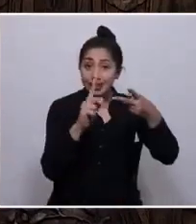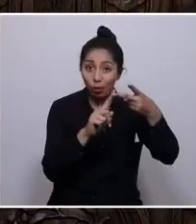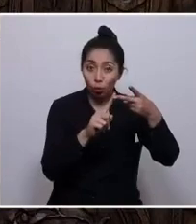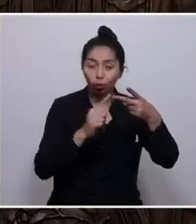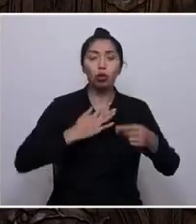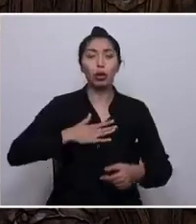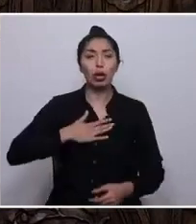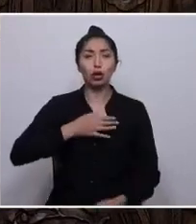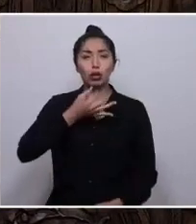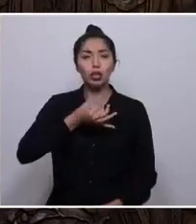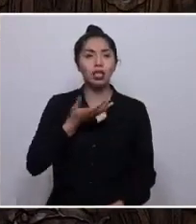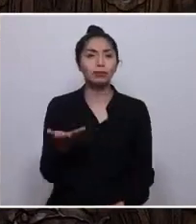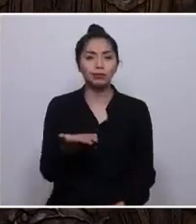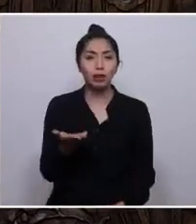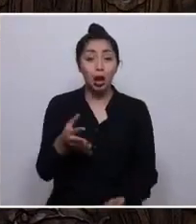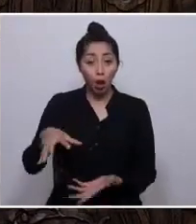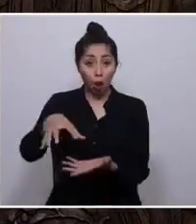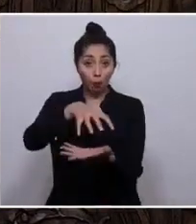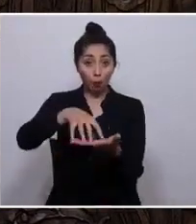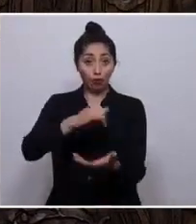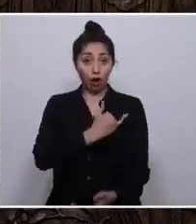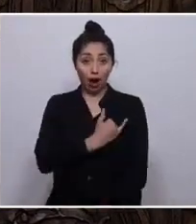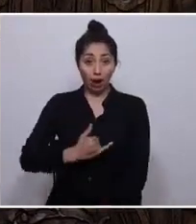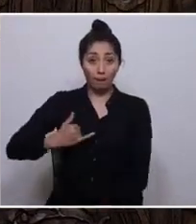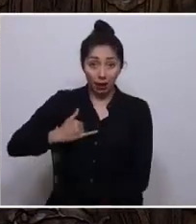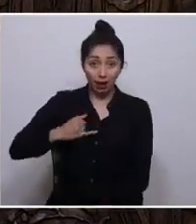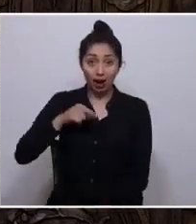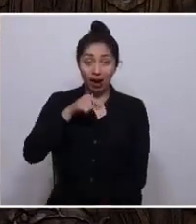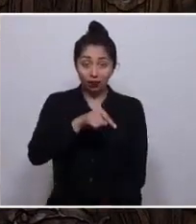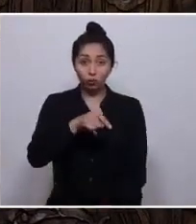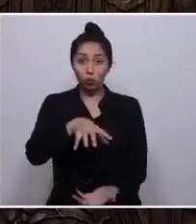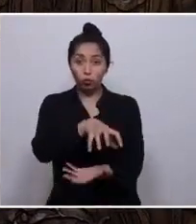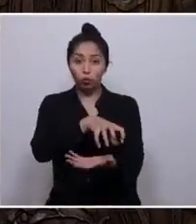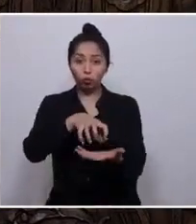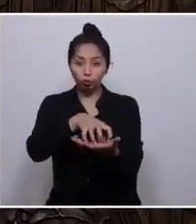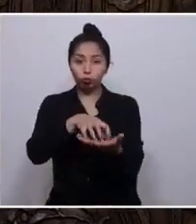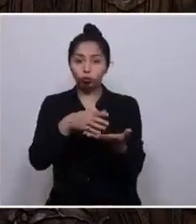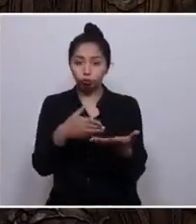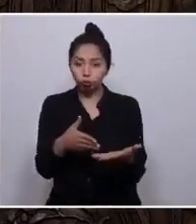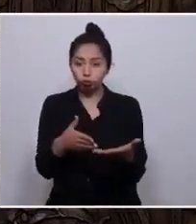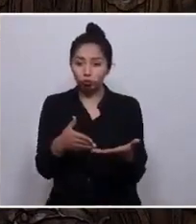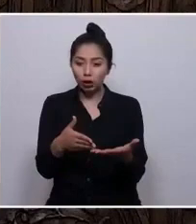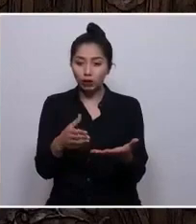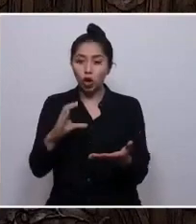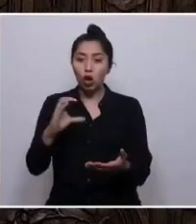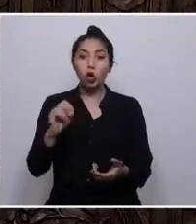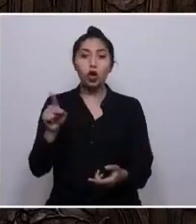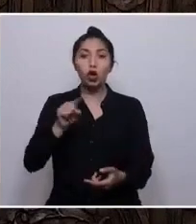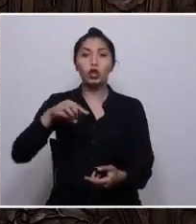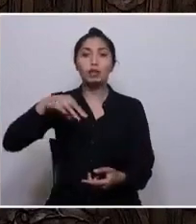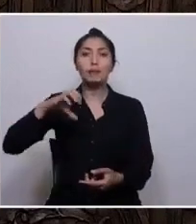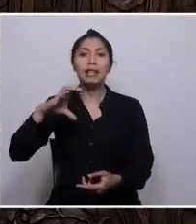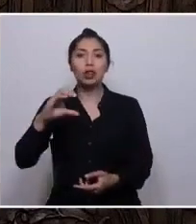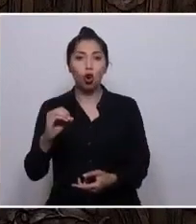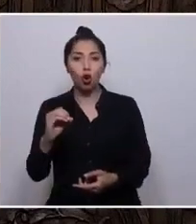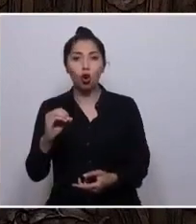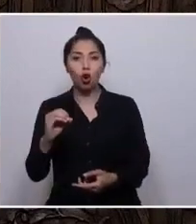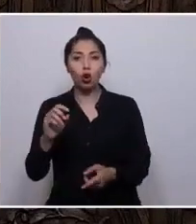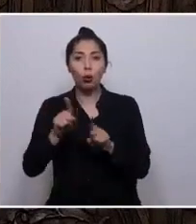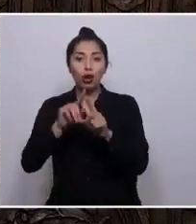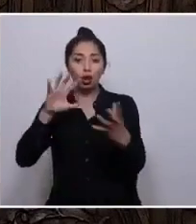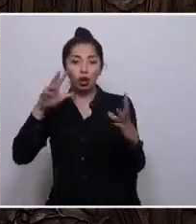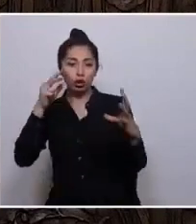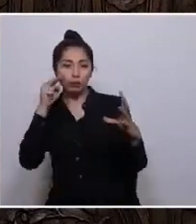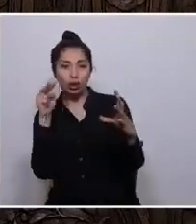marcar es que el pueblo Aymara es un pueblo, puede así decirlo, cósmico. El ser humano no es el centro del universo,